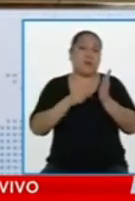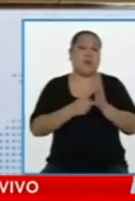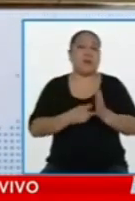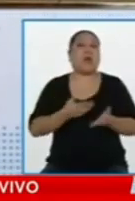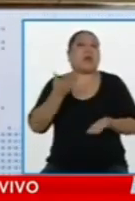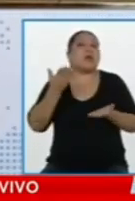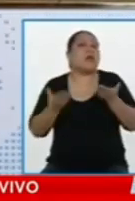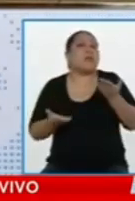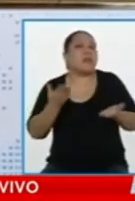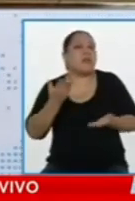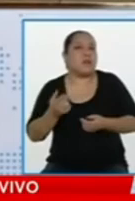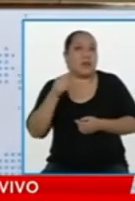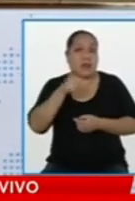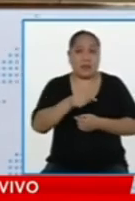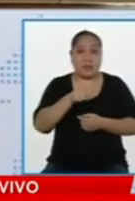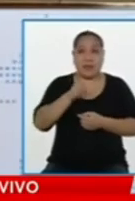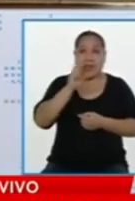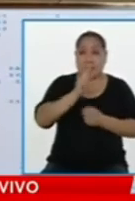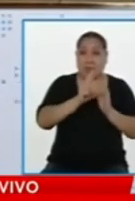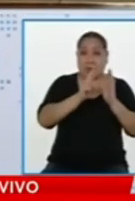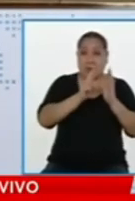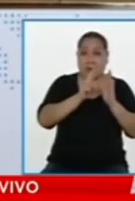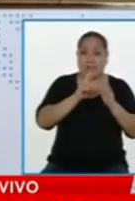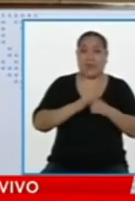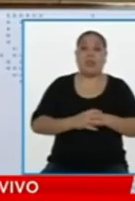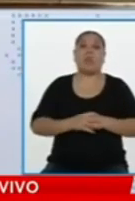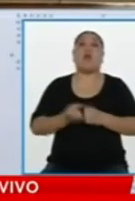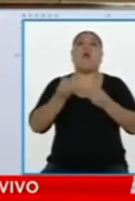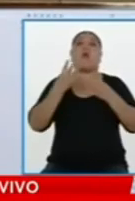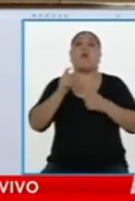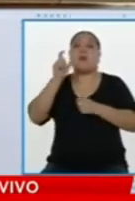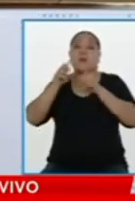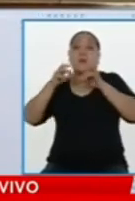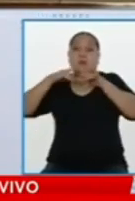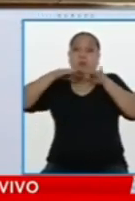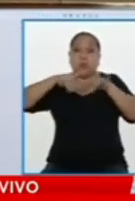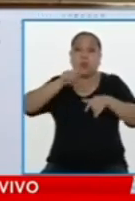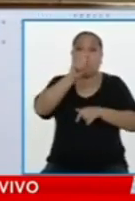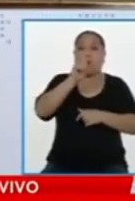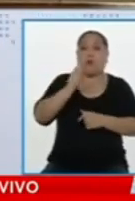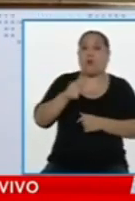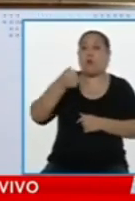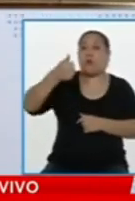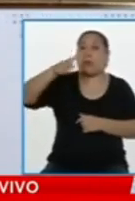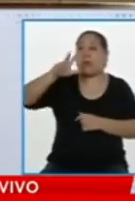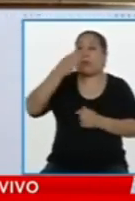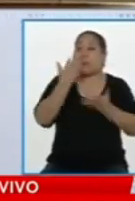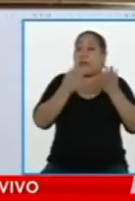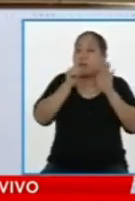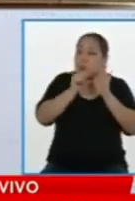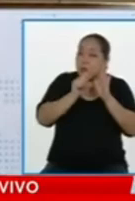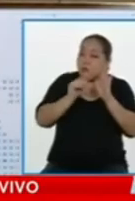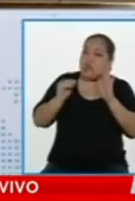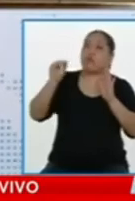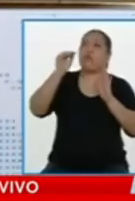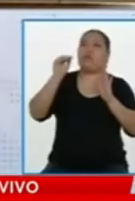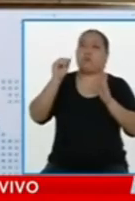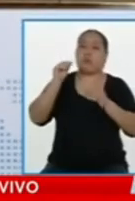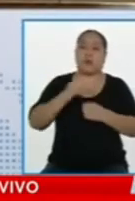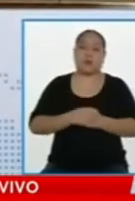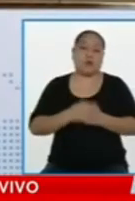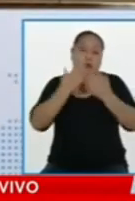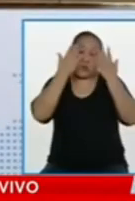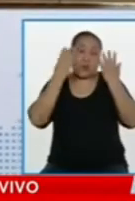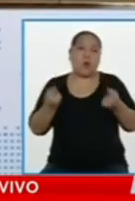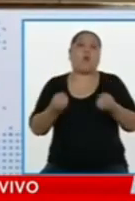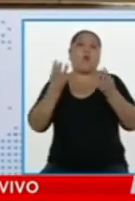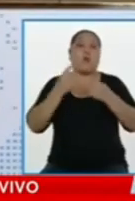Pongan, como decía un joven, pongan un millón de dólares en un cuarto y cierran, lo regresen dentro de nueve meses a ver si han parido algo, pues, a ver si ha